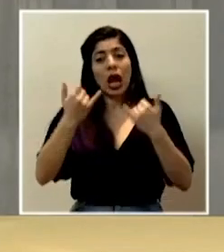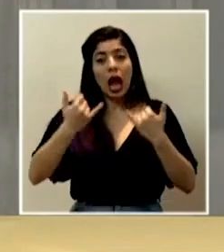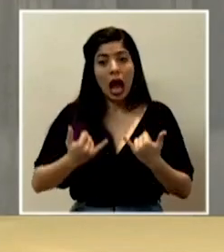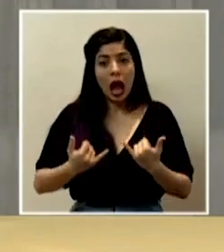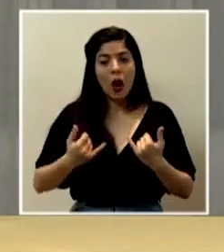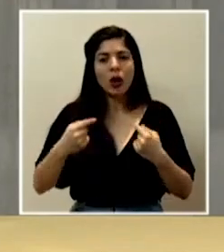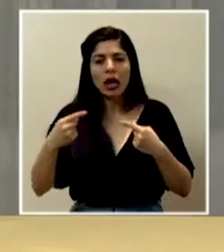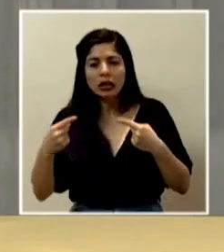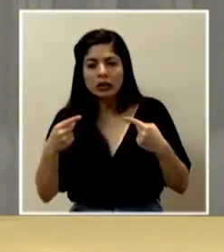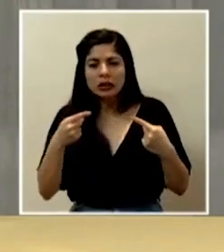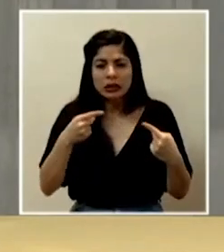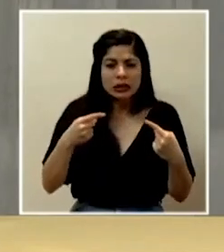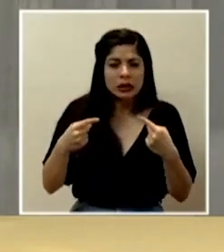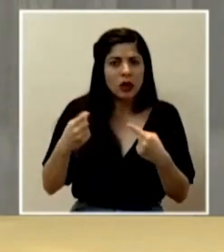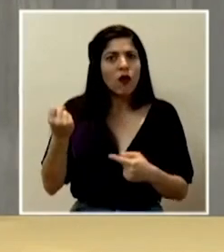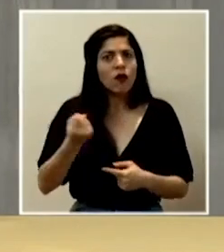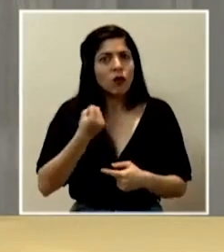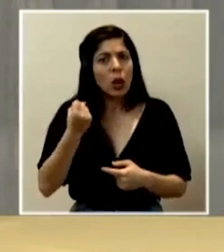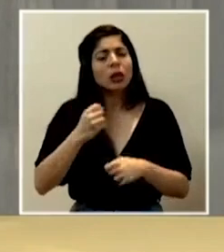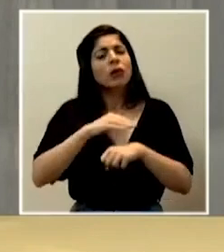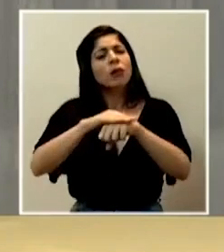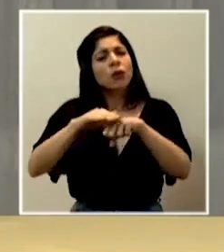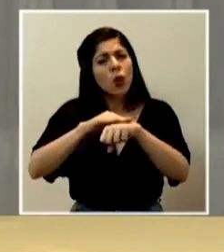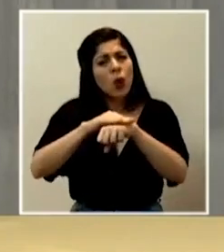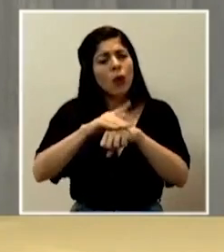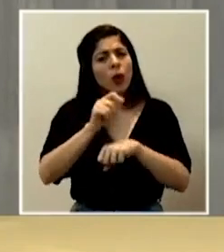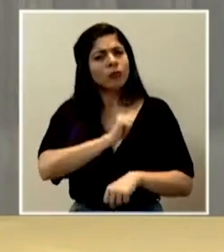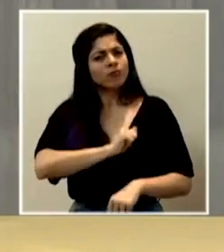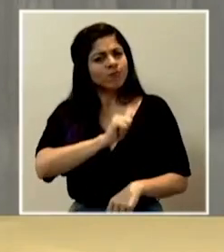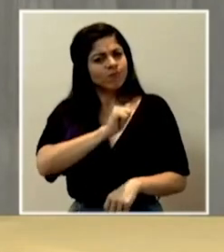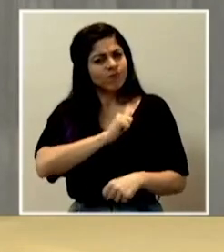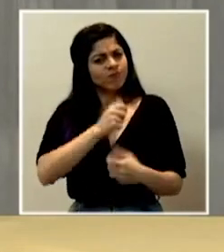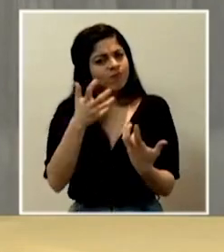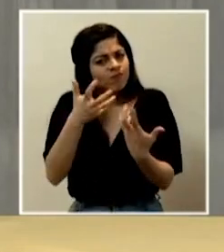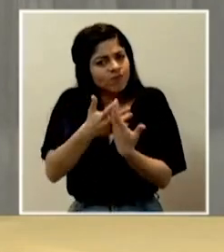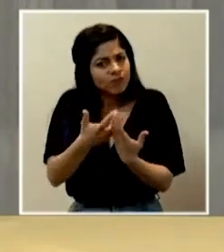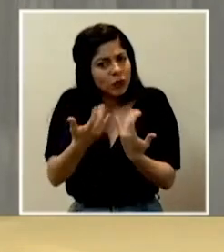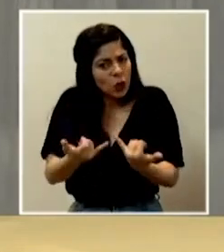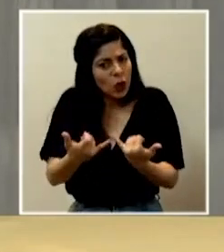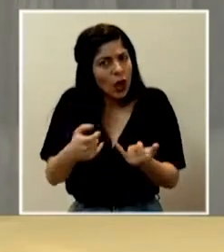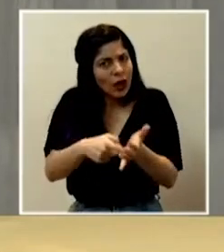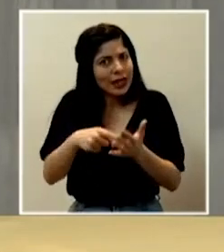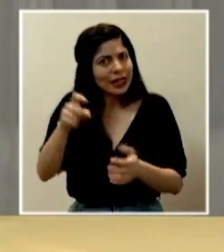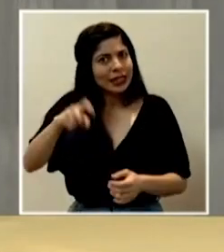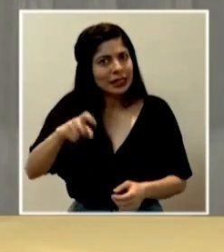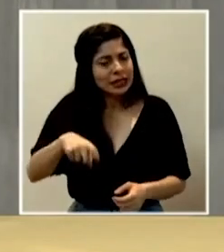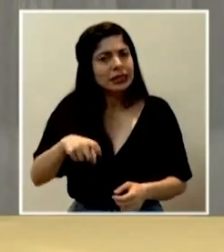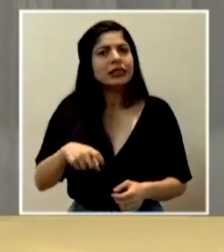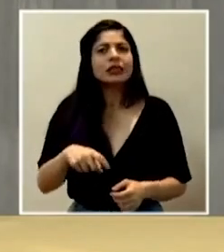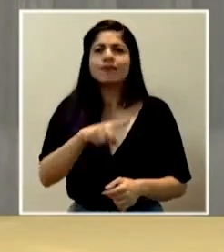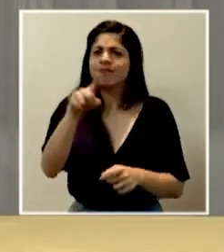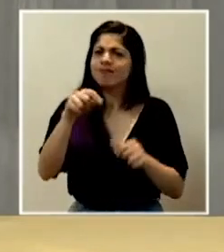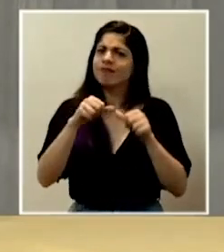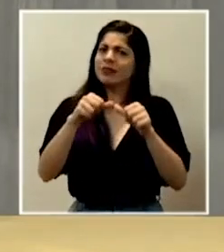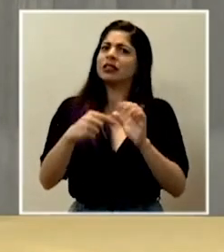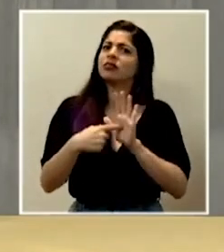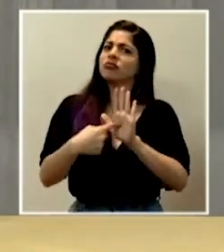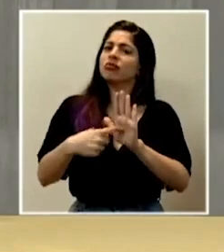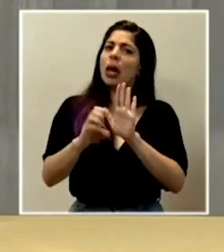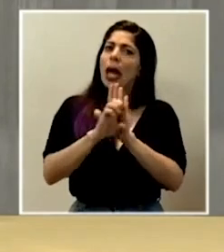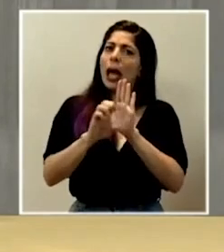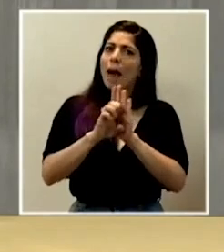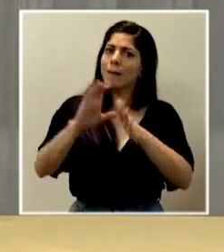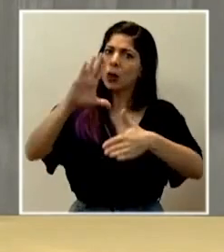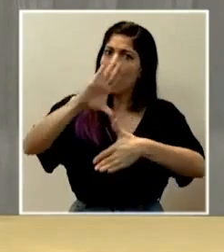una disyuntiva fuerte, así que por favor comportémonos a la altura de lo que se requiere. Seamos, sigamos siendo ese ejemplo de las